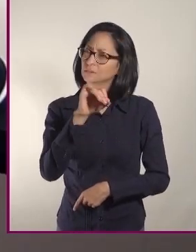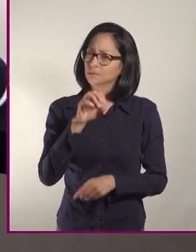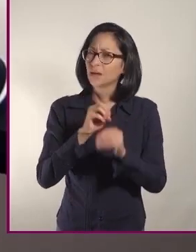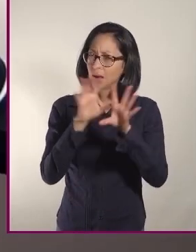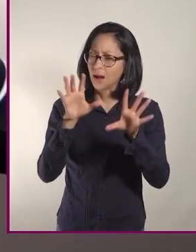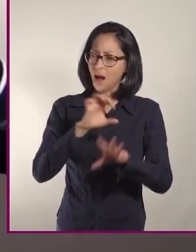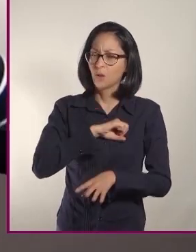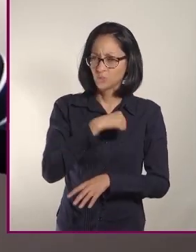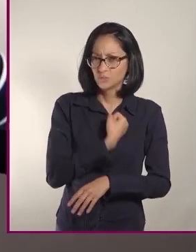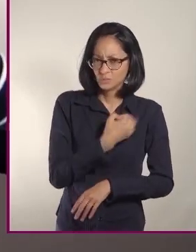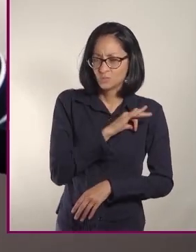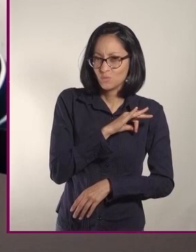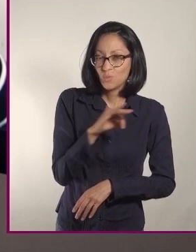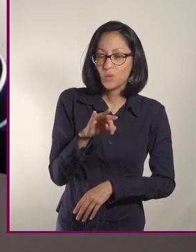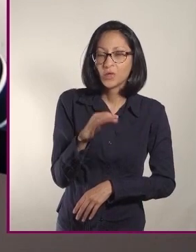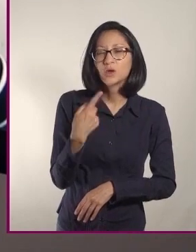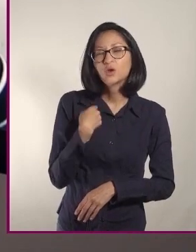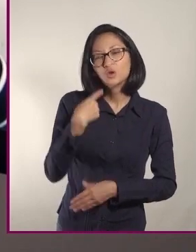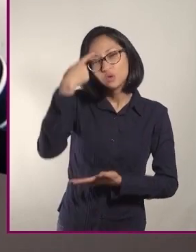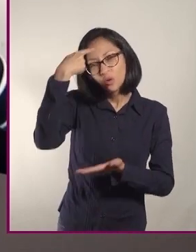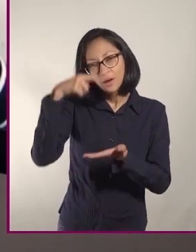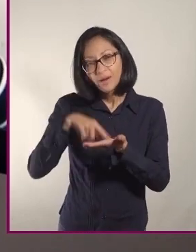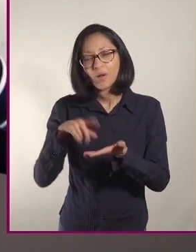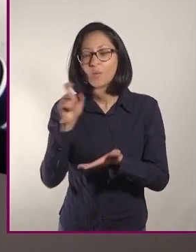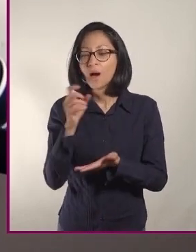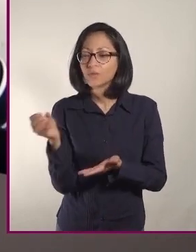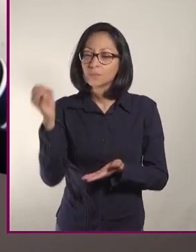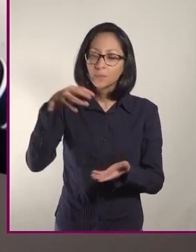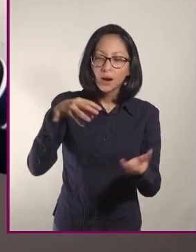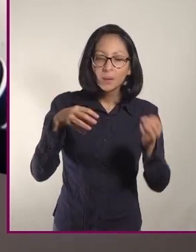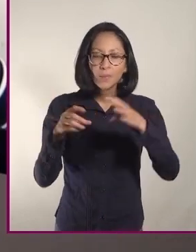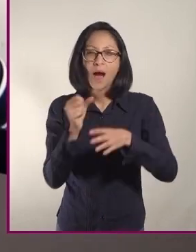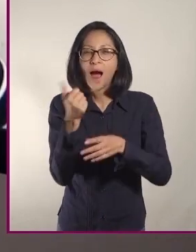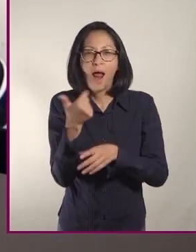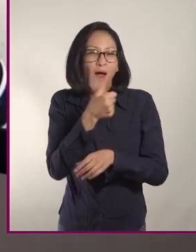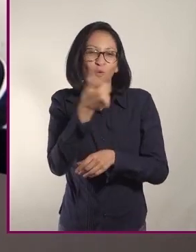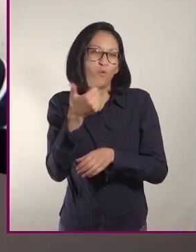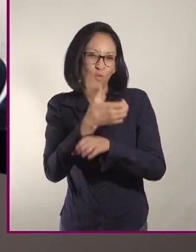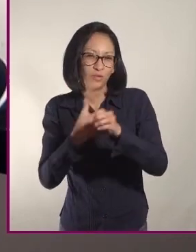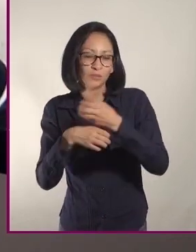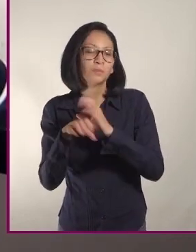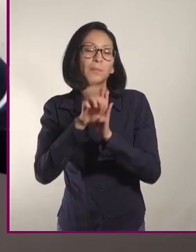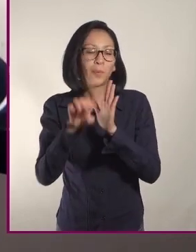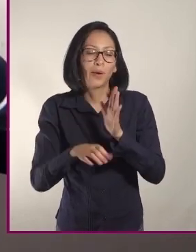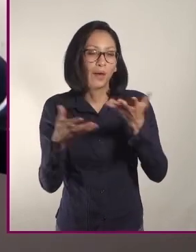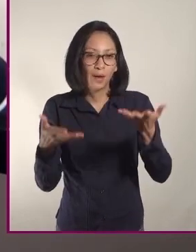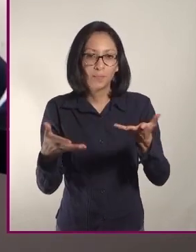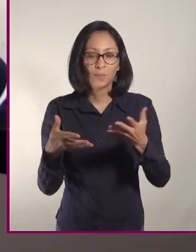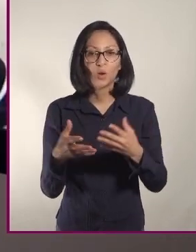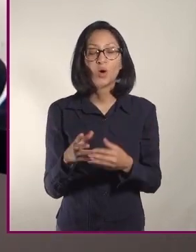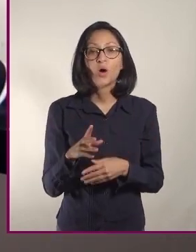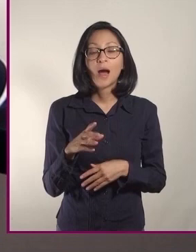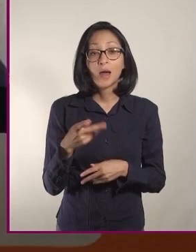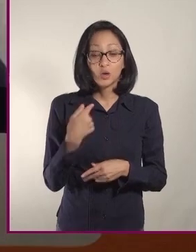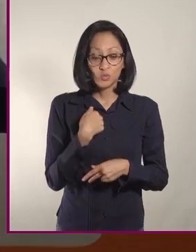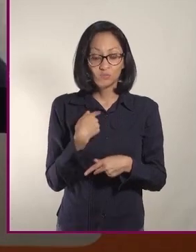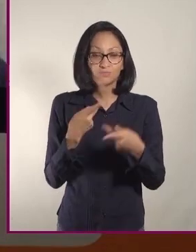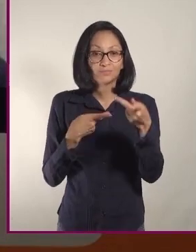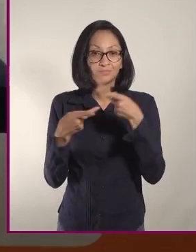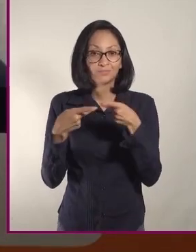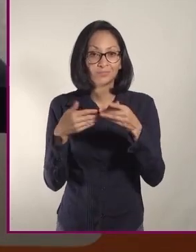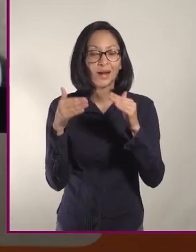pueden ser saludables. Yo creo que con ciertas adaptaciones, por ejemplo, para empezar, que las hiciéramos en casa.